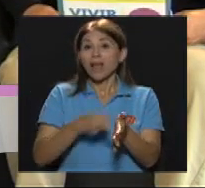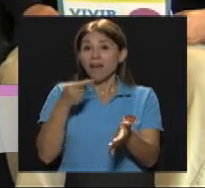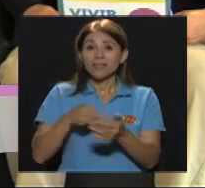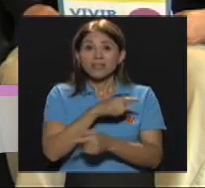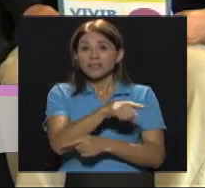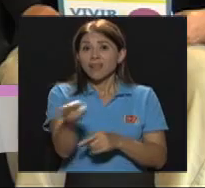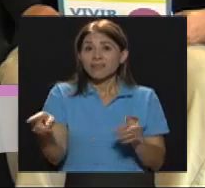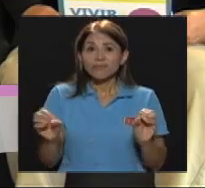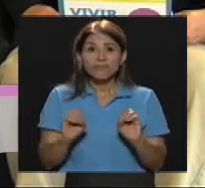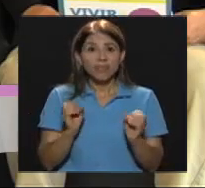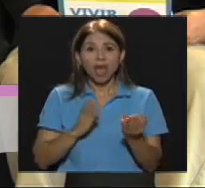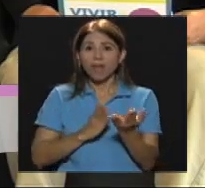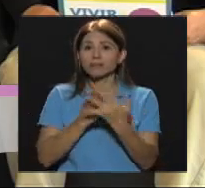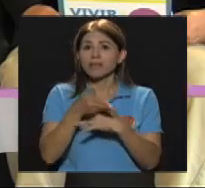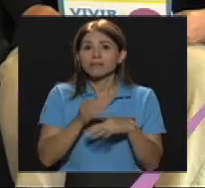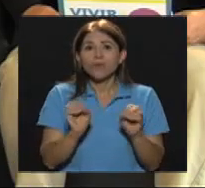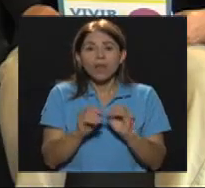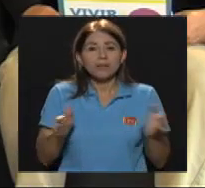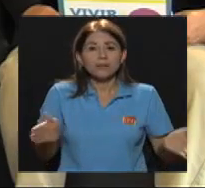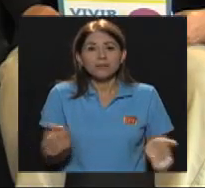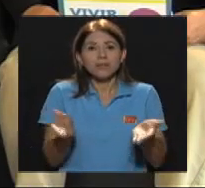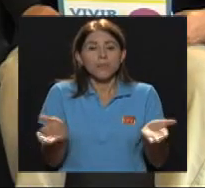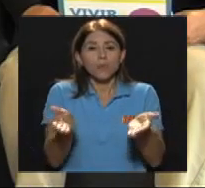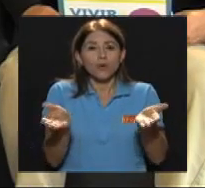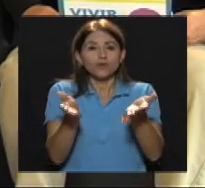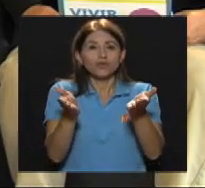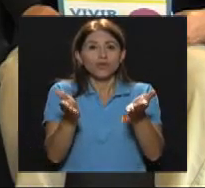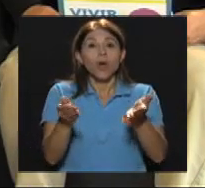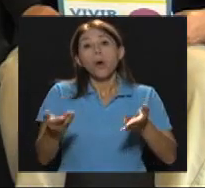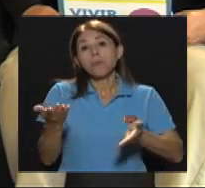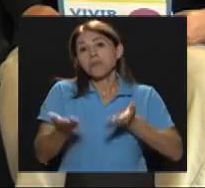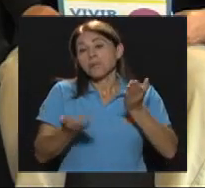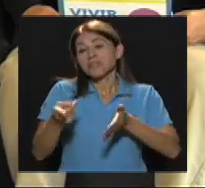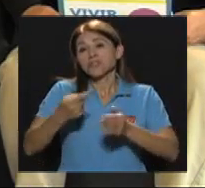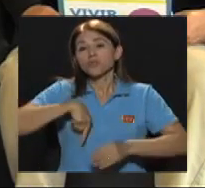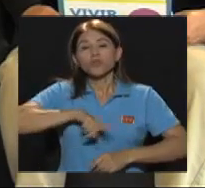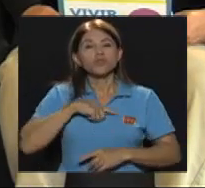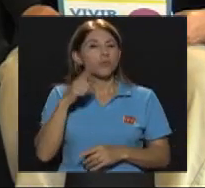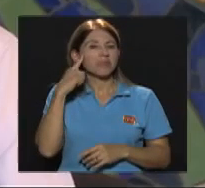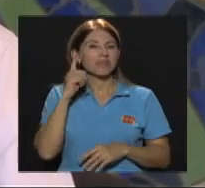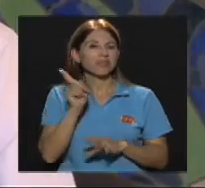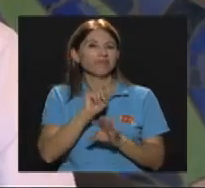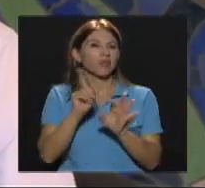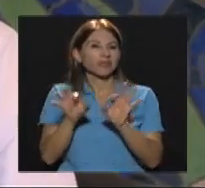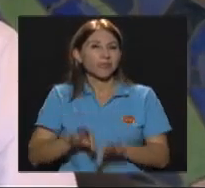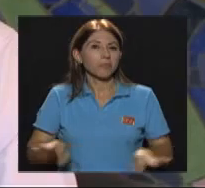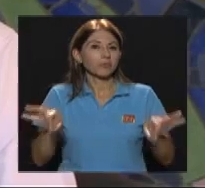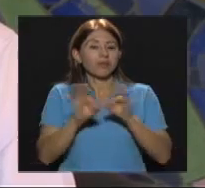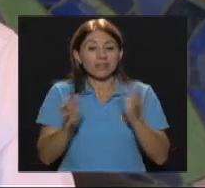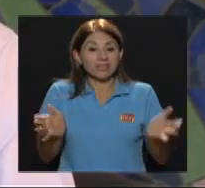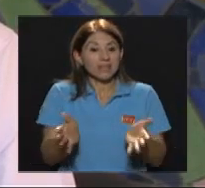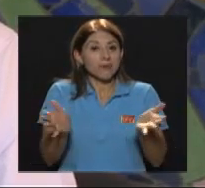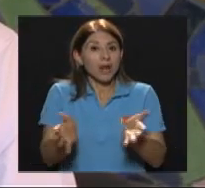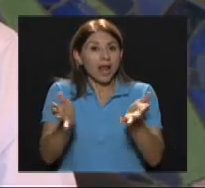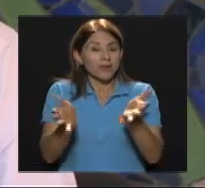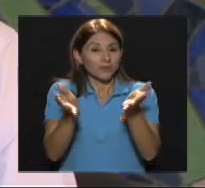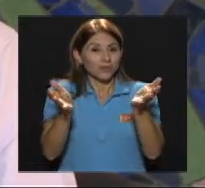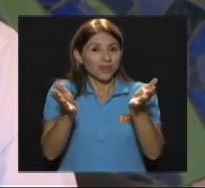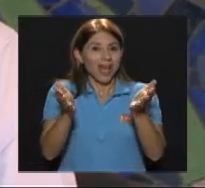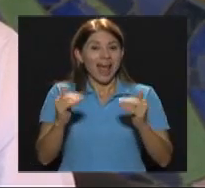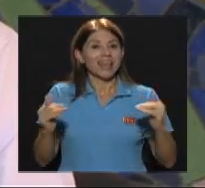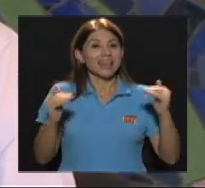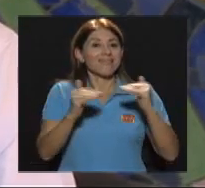veces no tienen acceso a una serie de estímulos O sencillamente no consideramos la necesidad de estimularlos a nivel sensorial